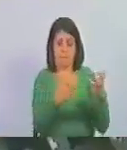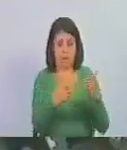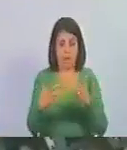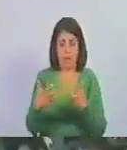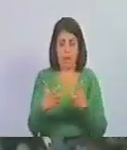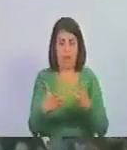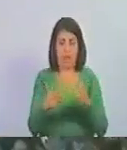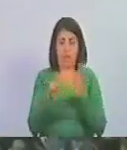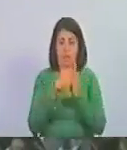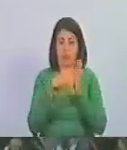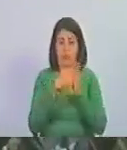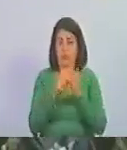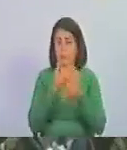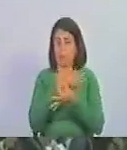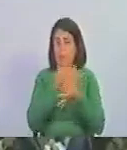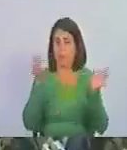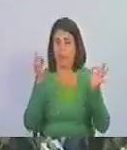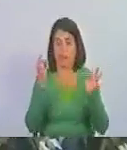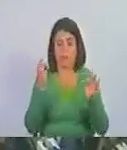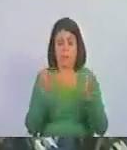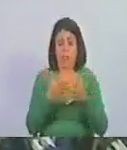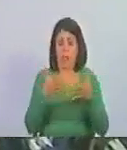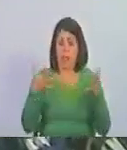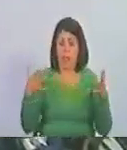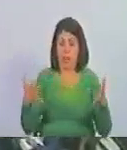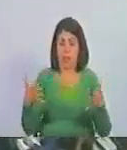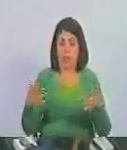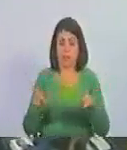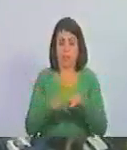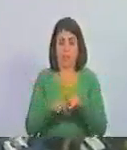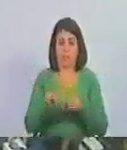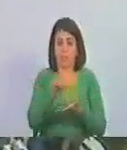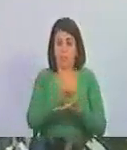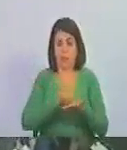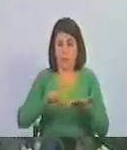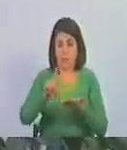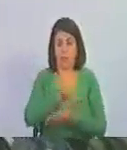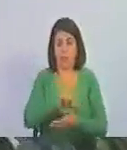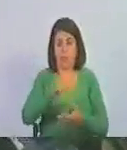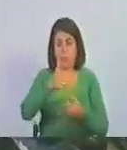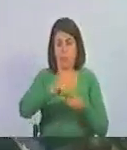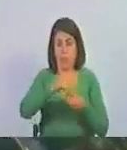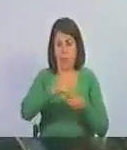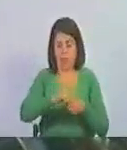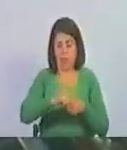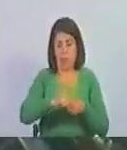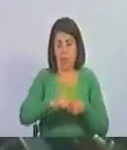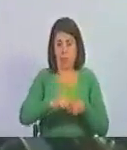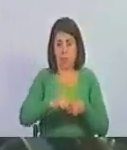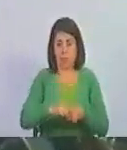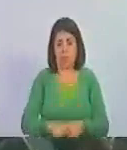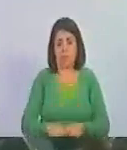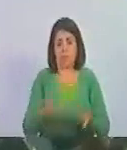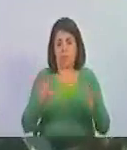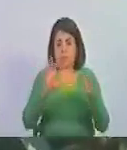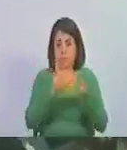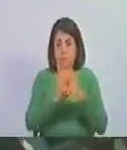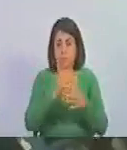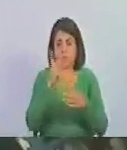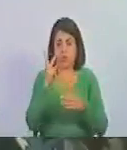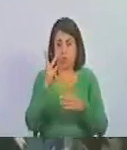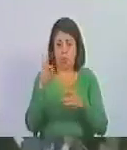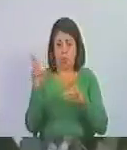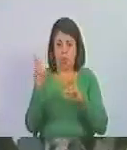hermosa extraordinaria grande como lo fue la batalla naval del lago de Maracaibo. se unen dos